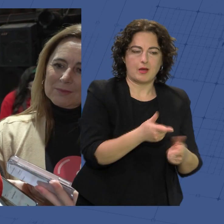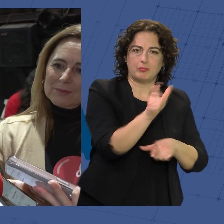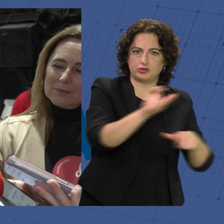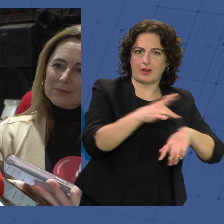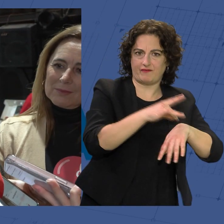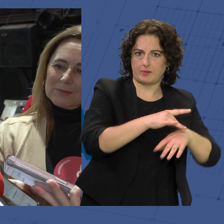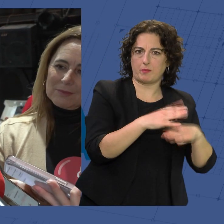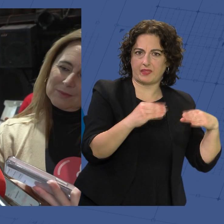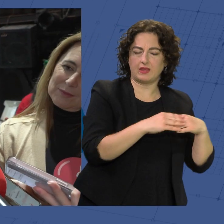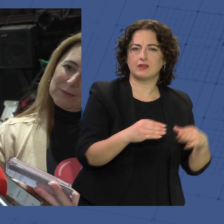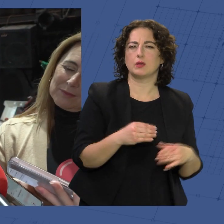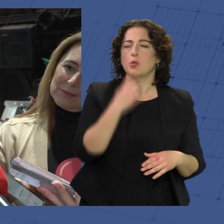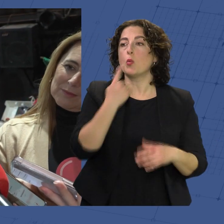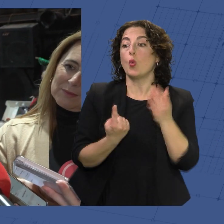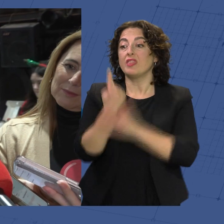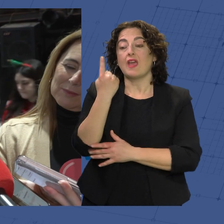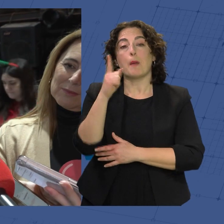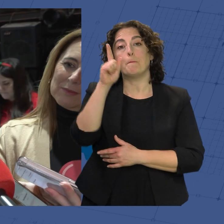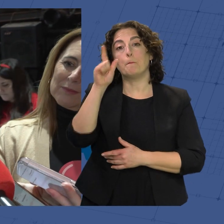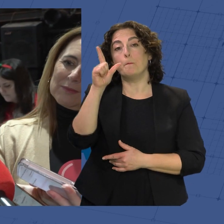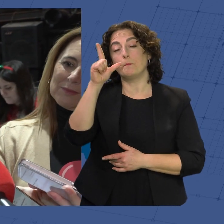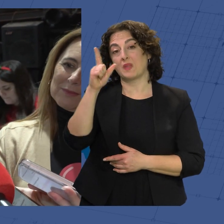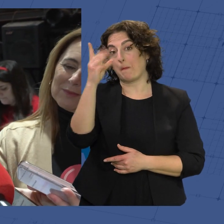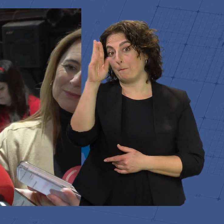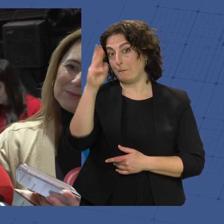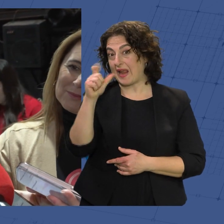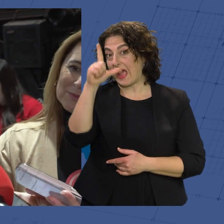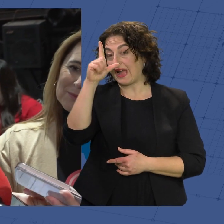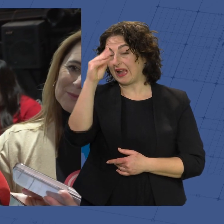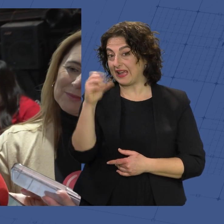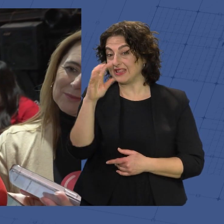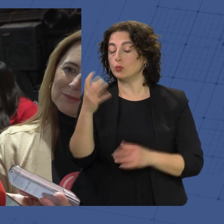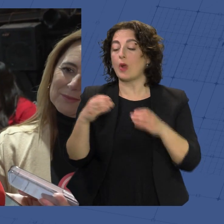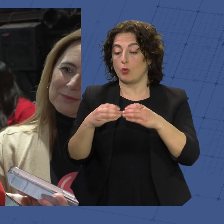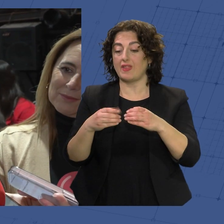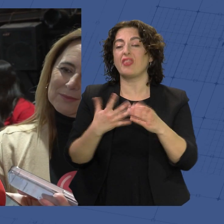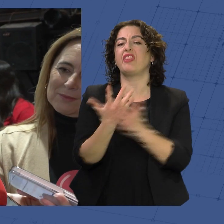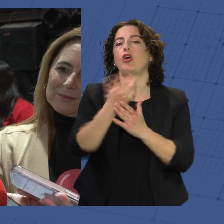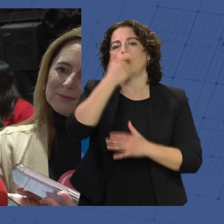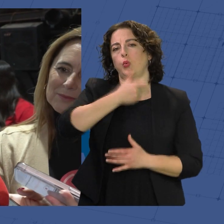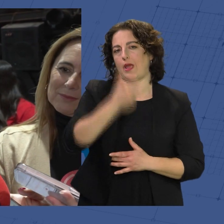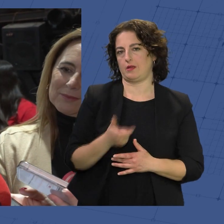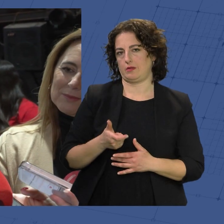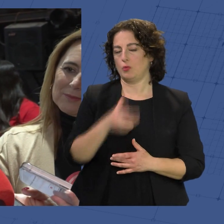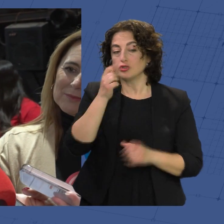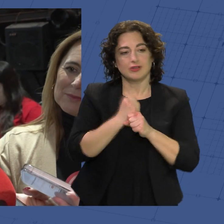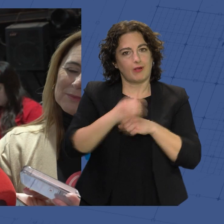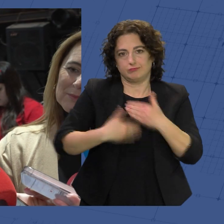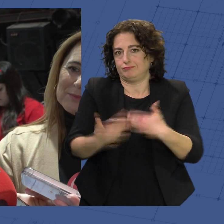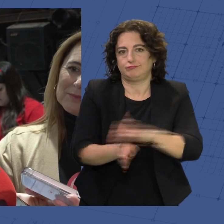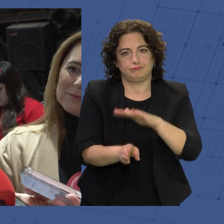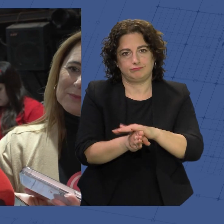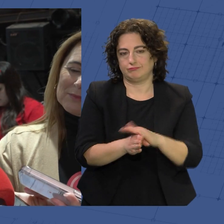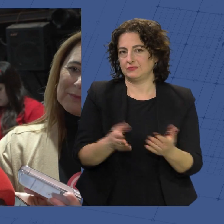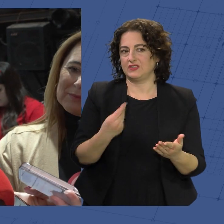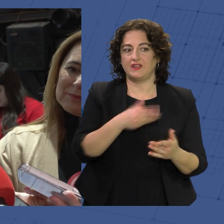una unidad de plaquetas tiene una caducidad de 5 días, por eso el trabajo tiene que ser constante, porque no podemos dejar